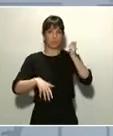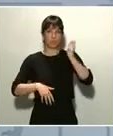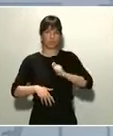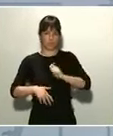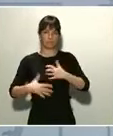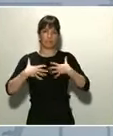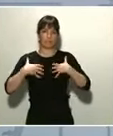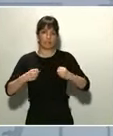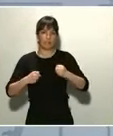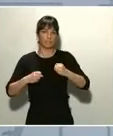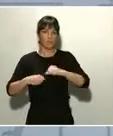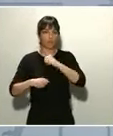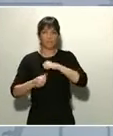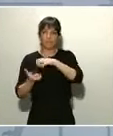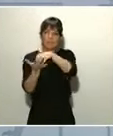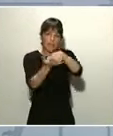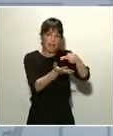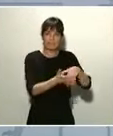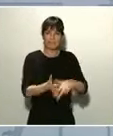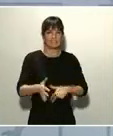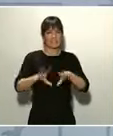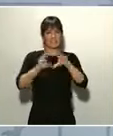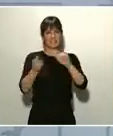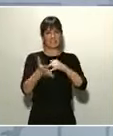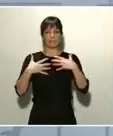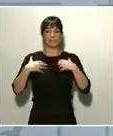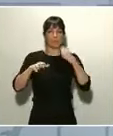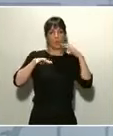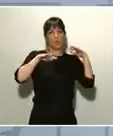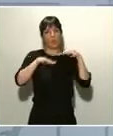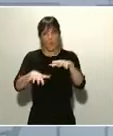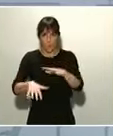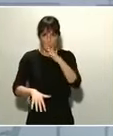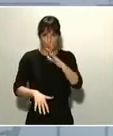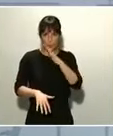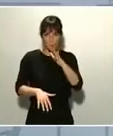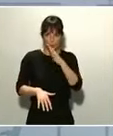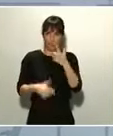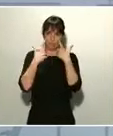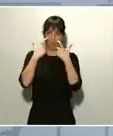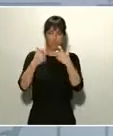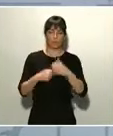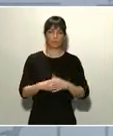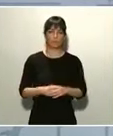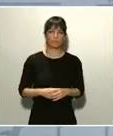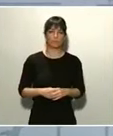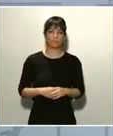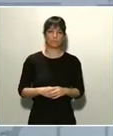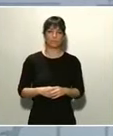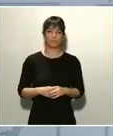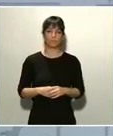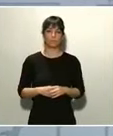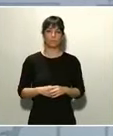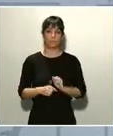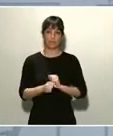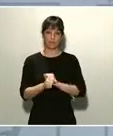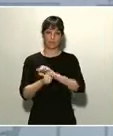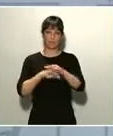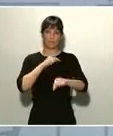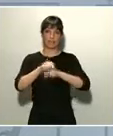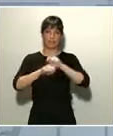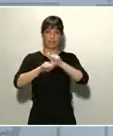los hospitales y en general el sistema sanitario. Además del impacto que ha tenido la pandemia sobre la salud y la vida de las personas,